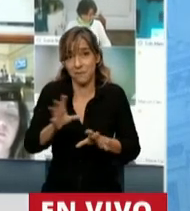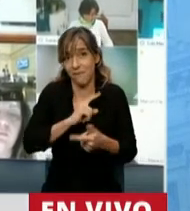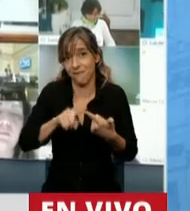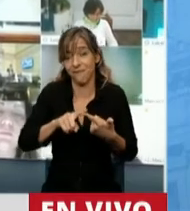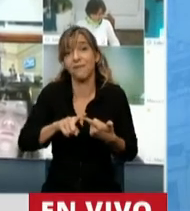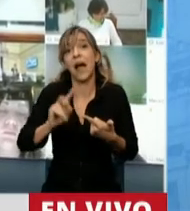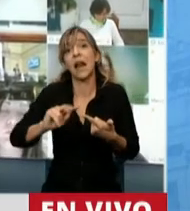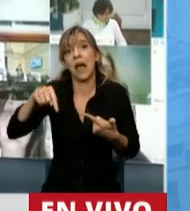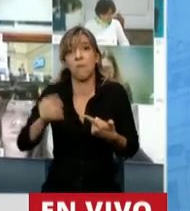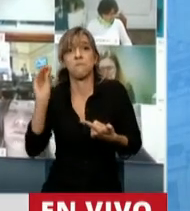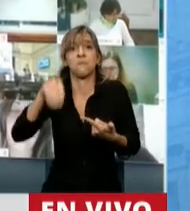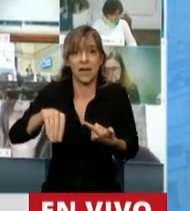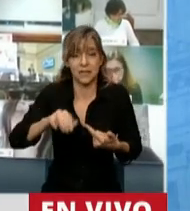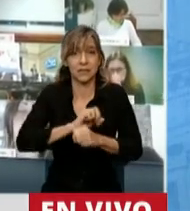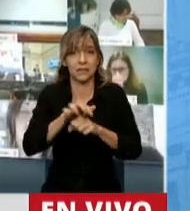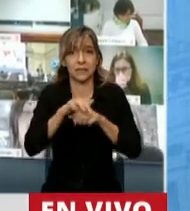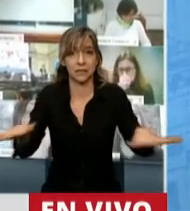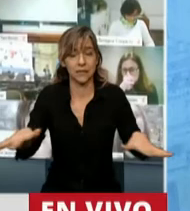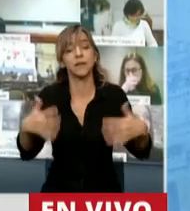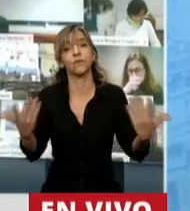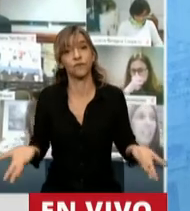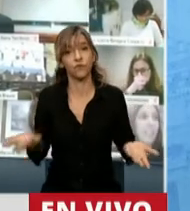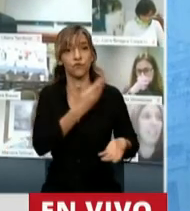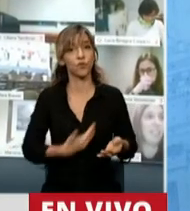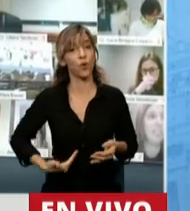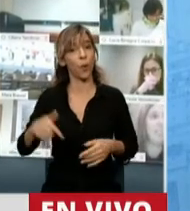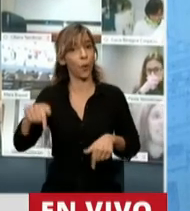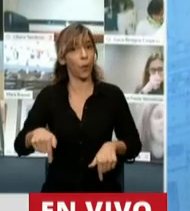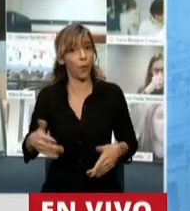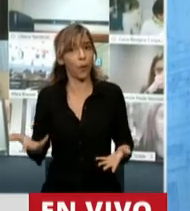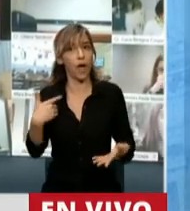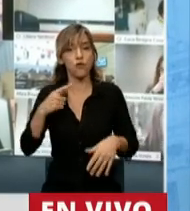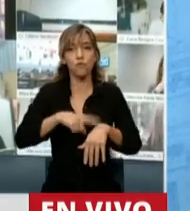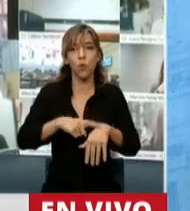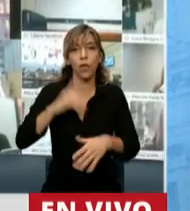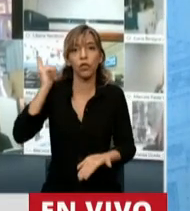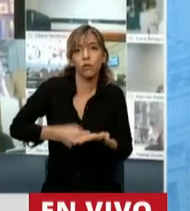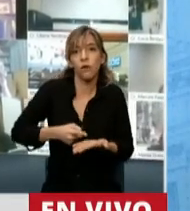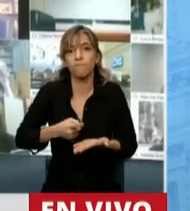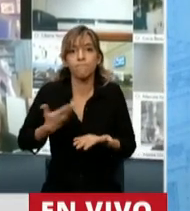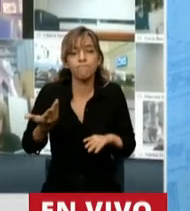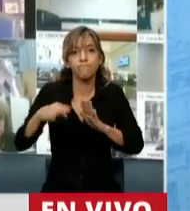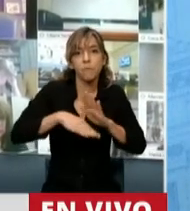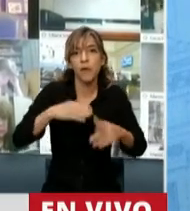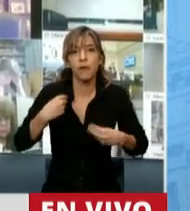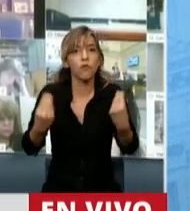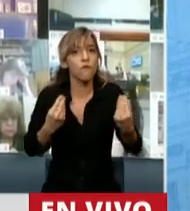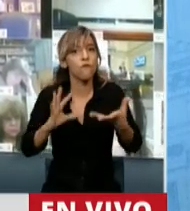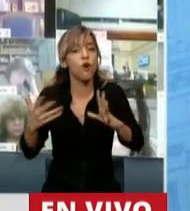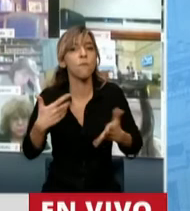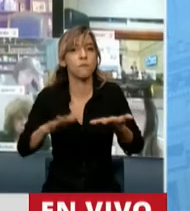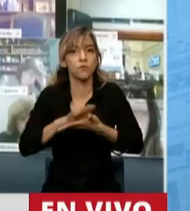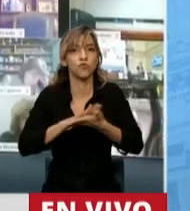de la pandemia. Para eso, el gobierno nacional tuvo que salir a tomar medidas necesarias con el tema de la pandemia.